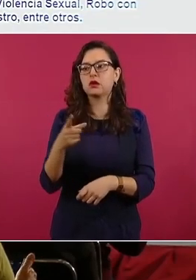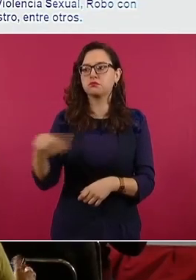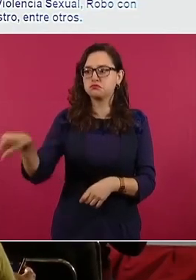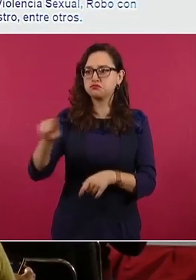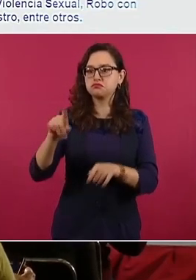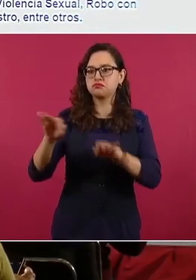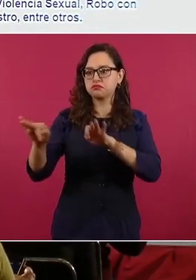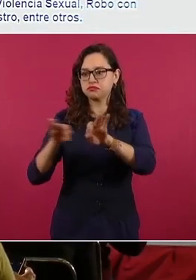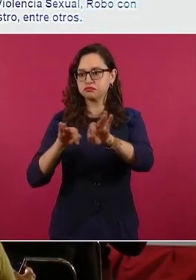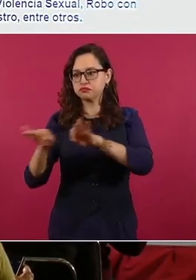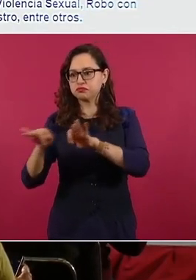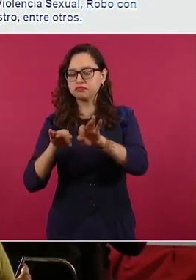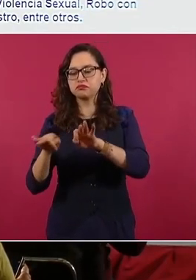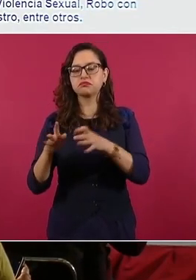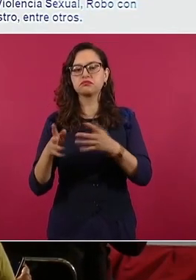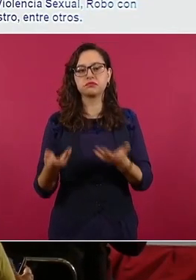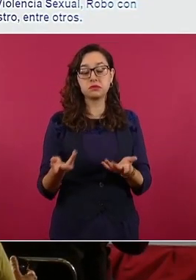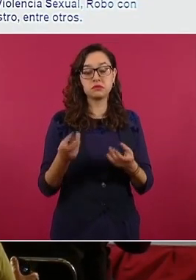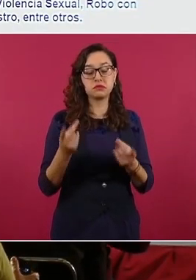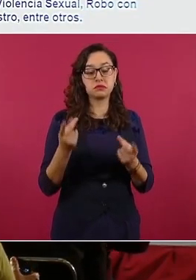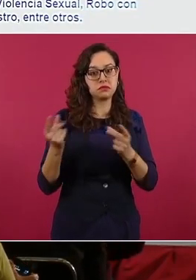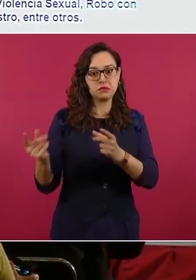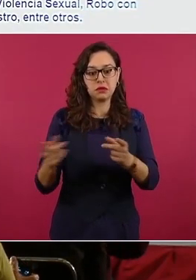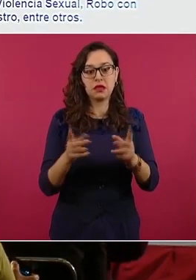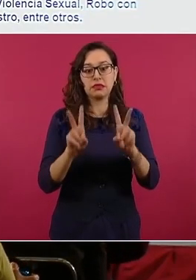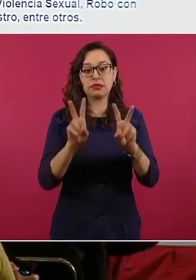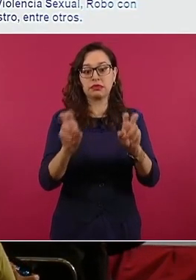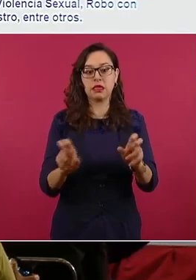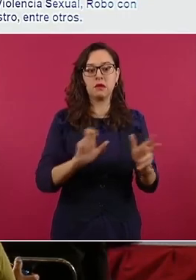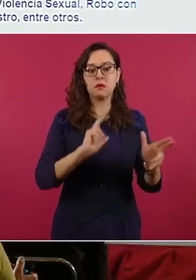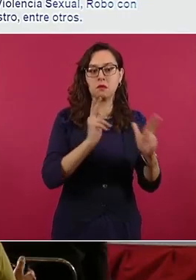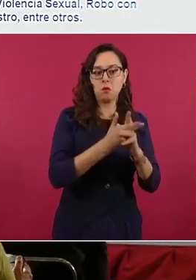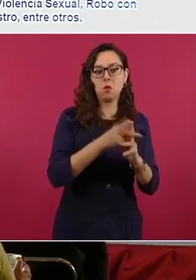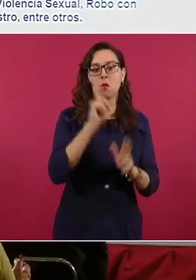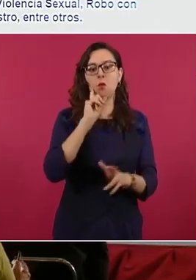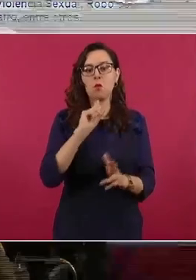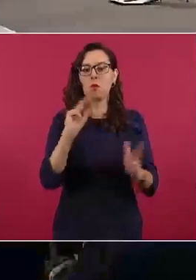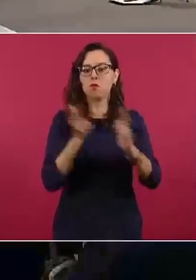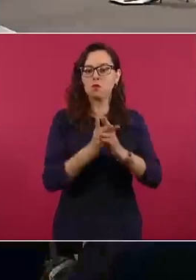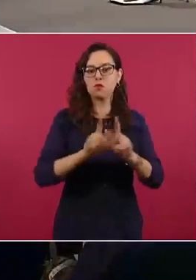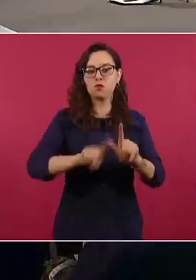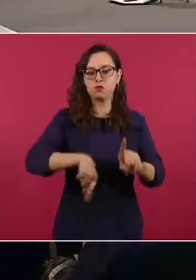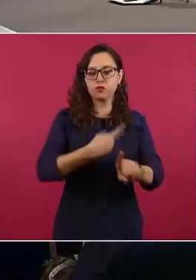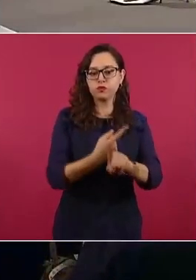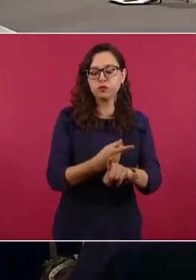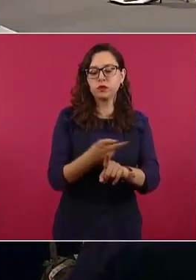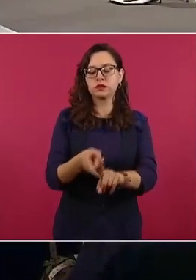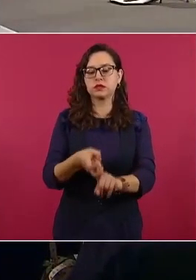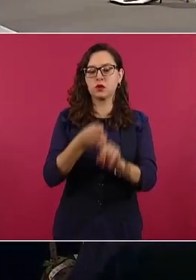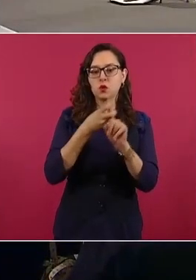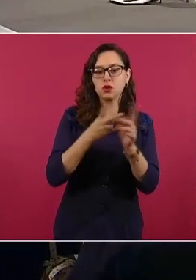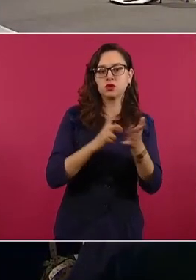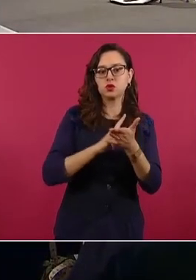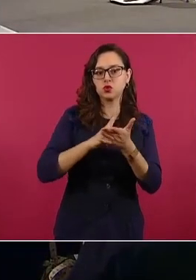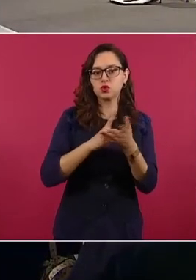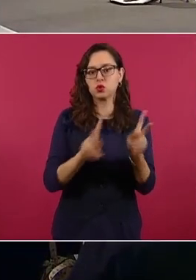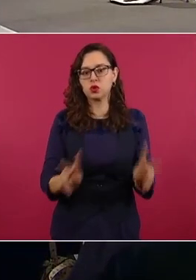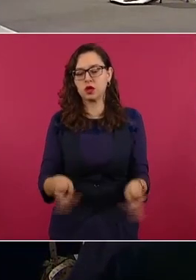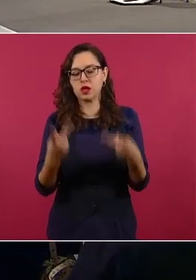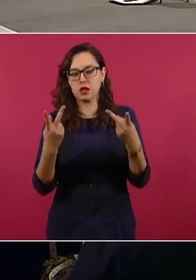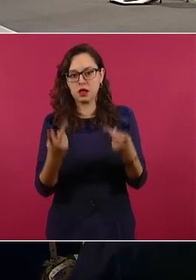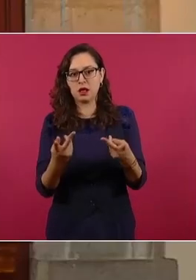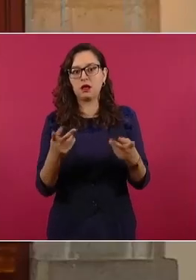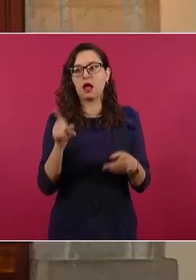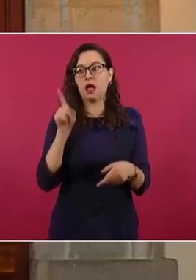por feminicidio, homicidio, violencia sexual, robo con violencia, secuestro y narcomenudeo, entre otros. Del